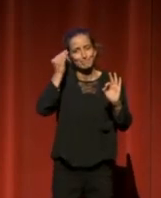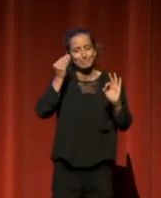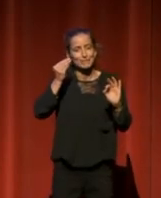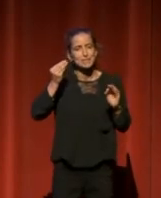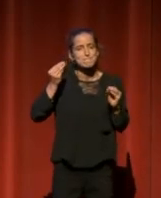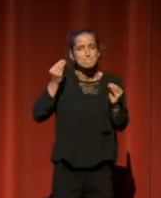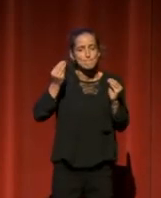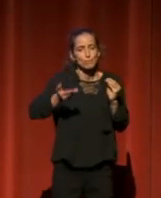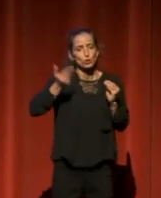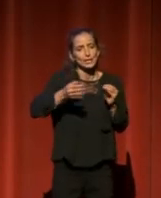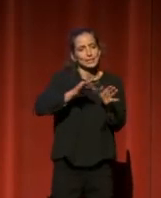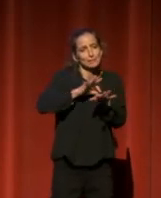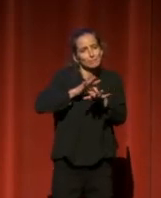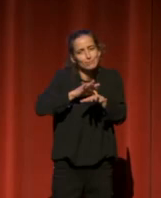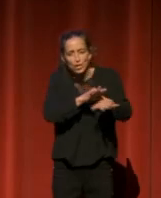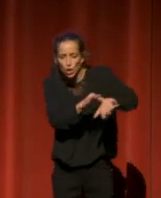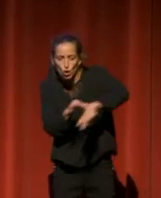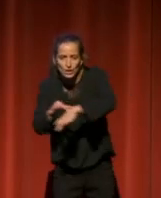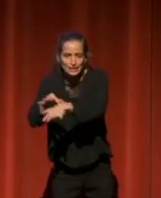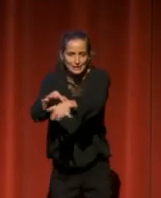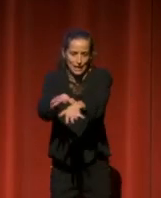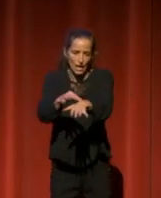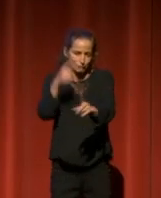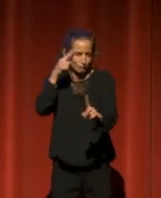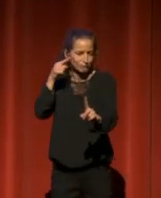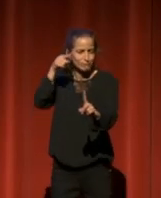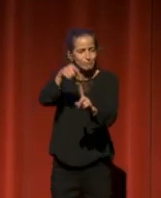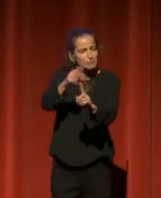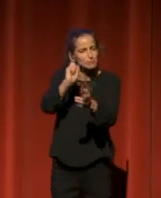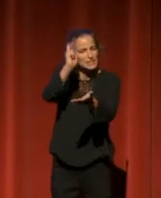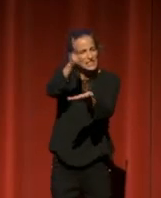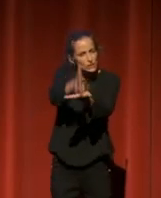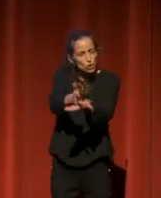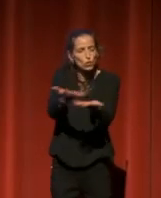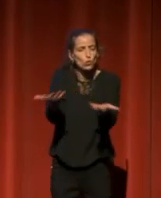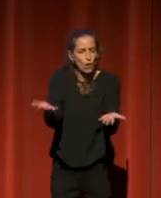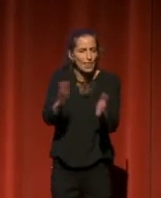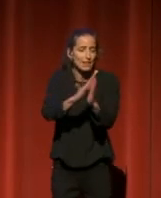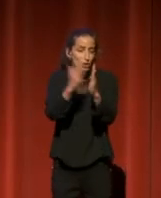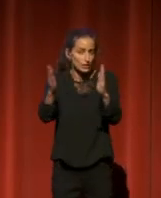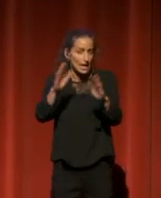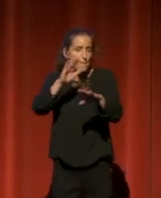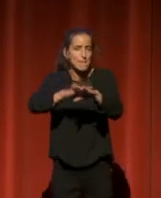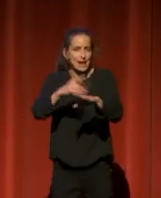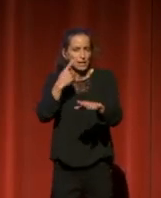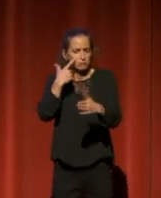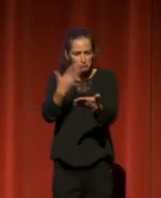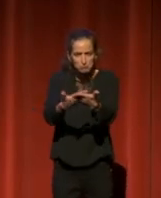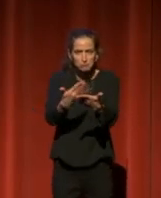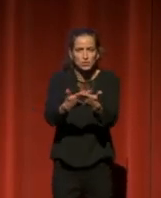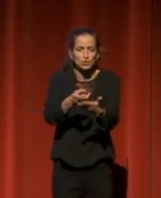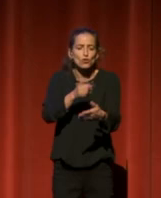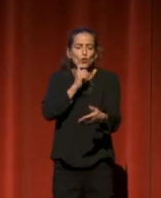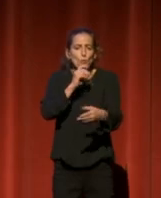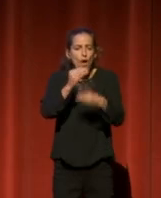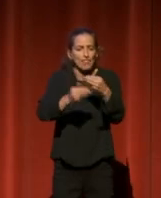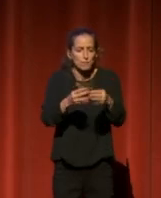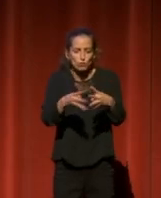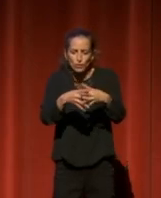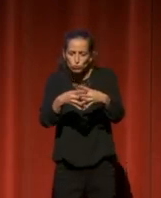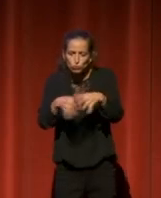la misión y los objetivos de la biblioteca de forma que reflejen mucho mejor todo lo que hacemos, como infraestructura social